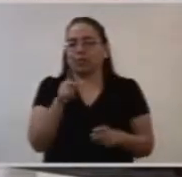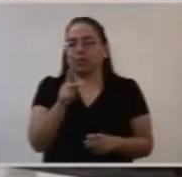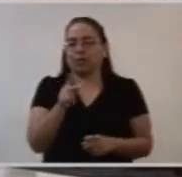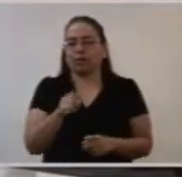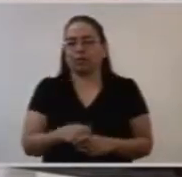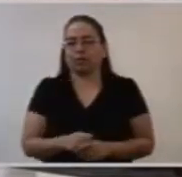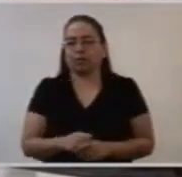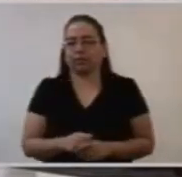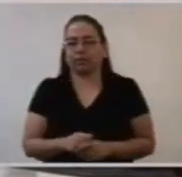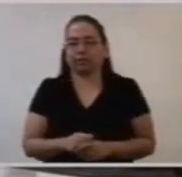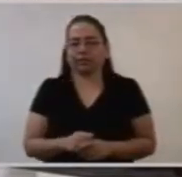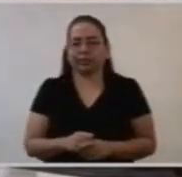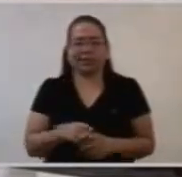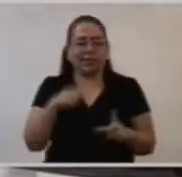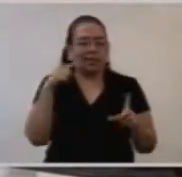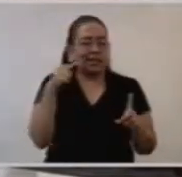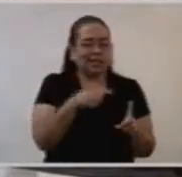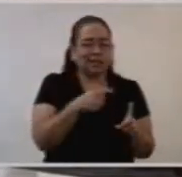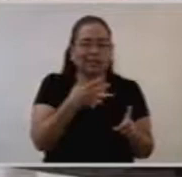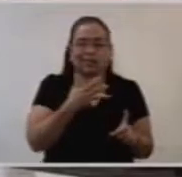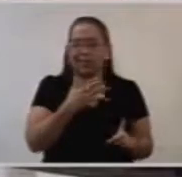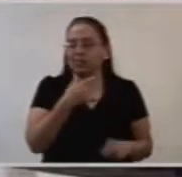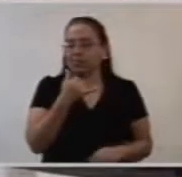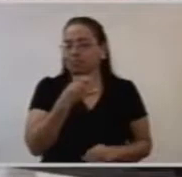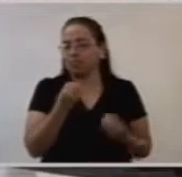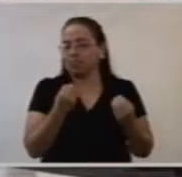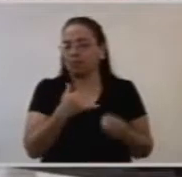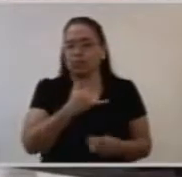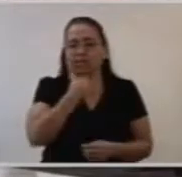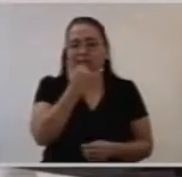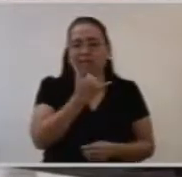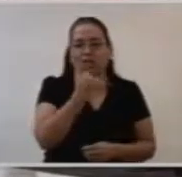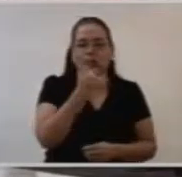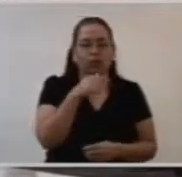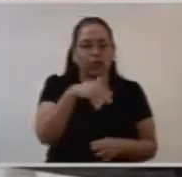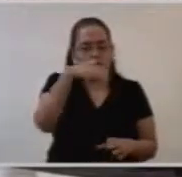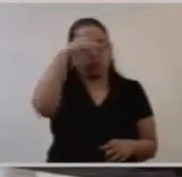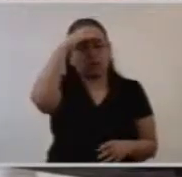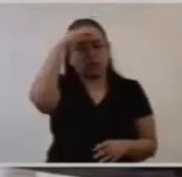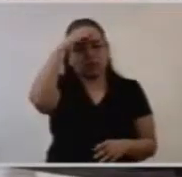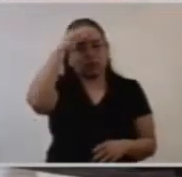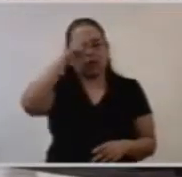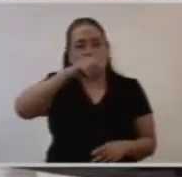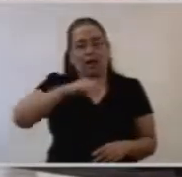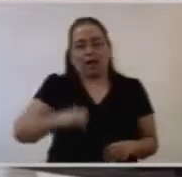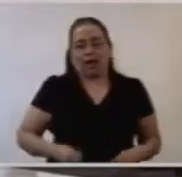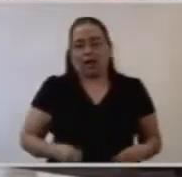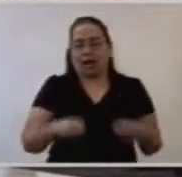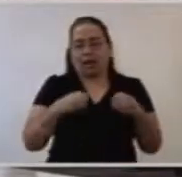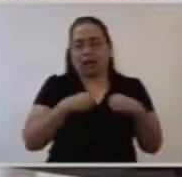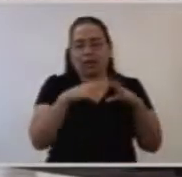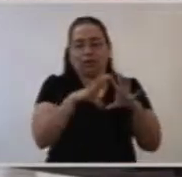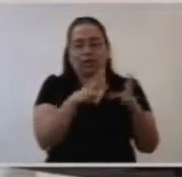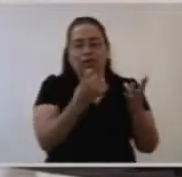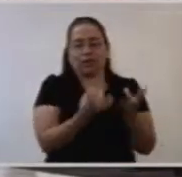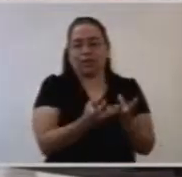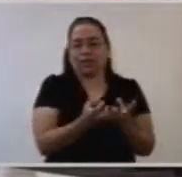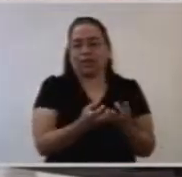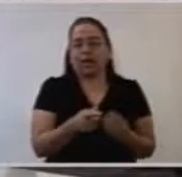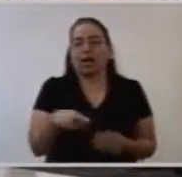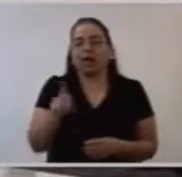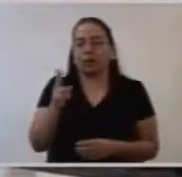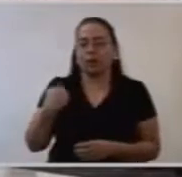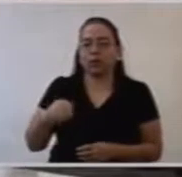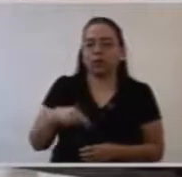siempre muchos errores. La Iglesia, los pastores, los sacerdotes,